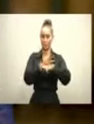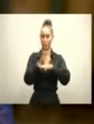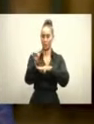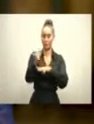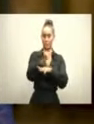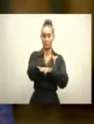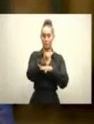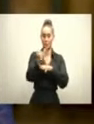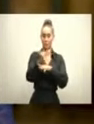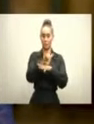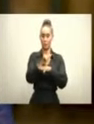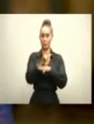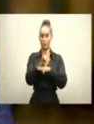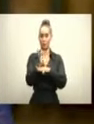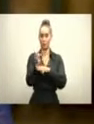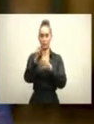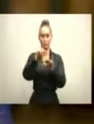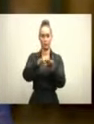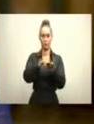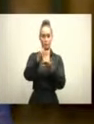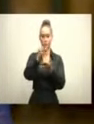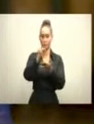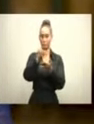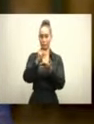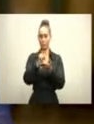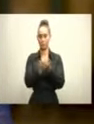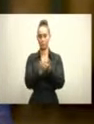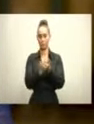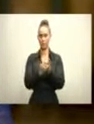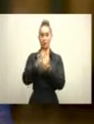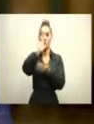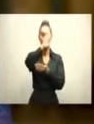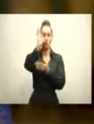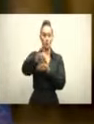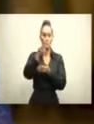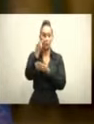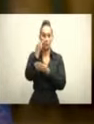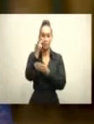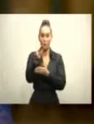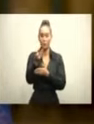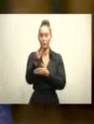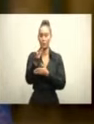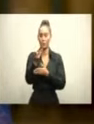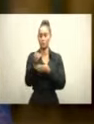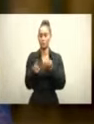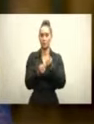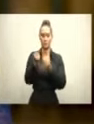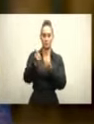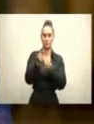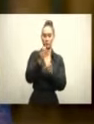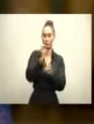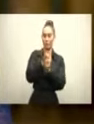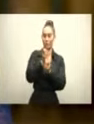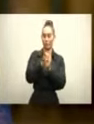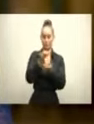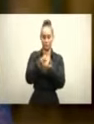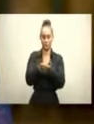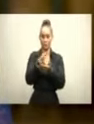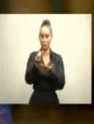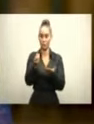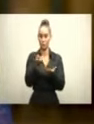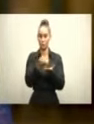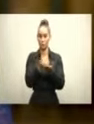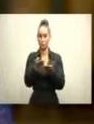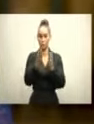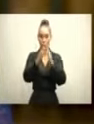en el año 2020. Nunca antes se había registrado una crisis económica y de salud de tal magnitud